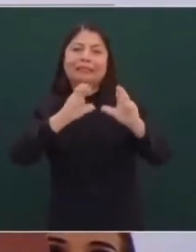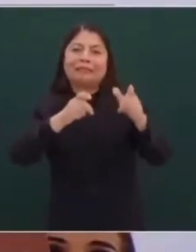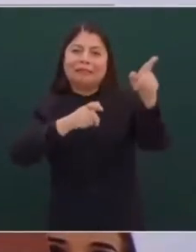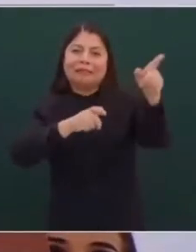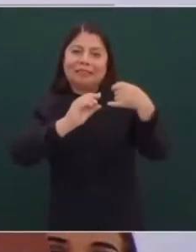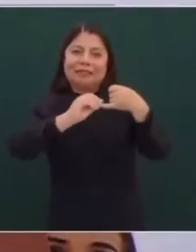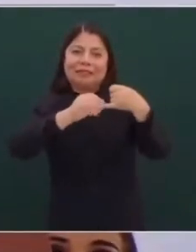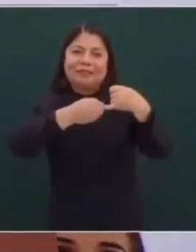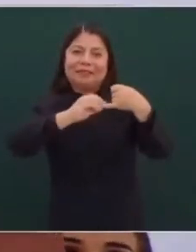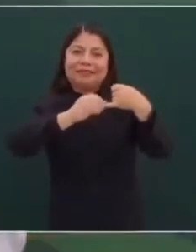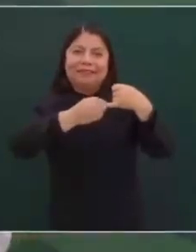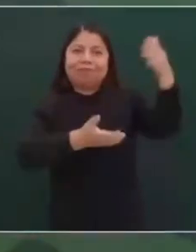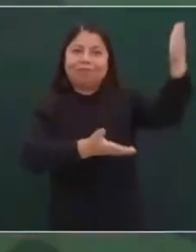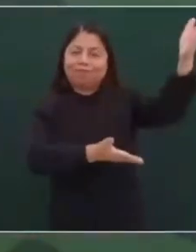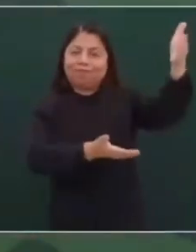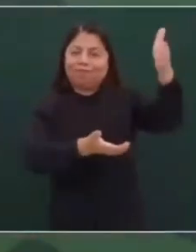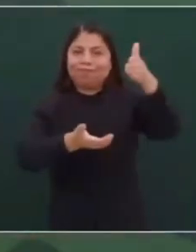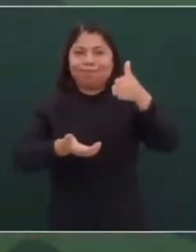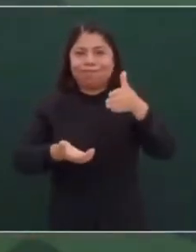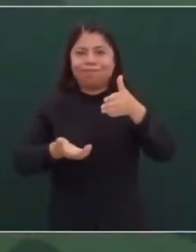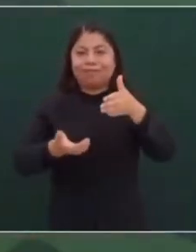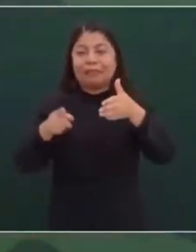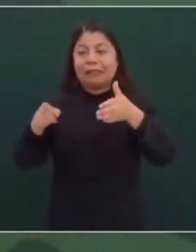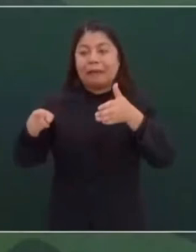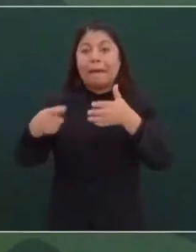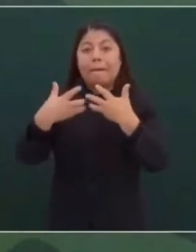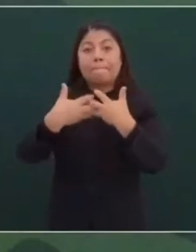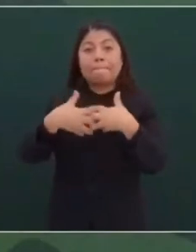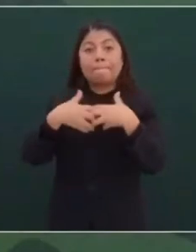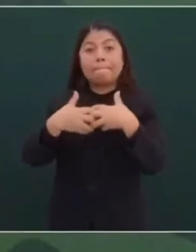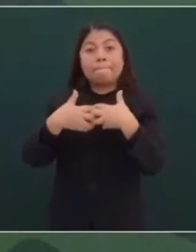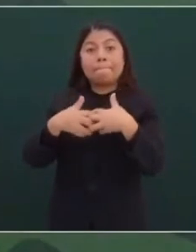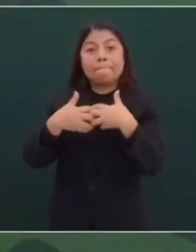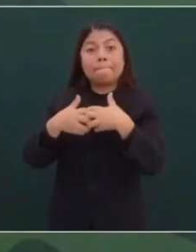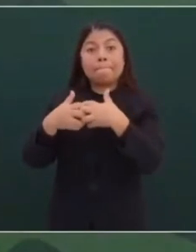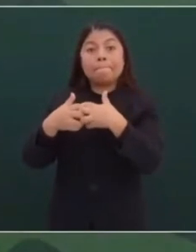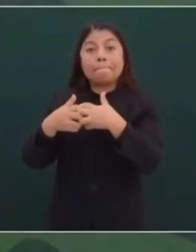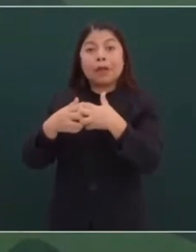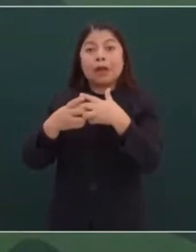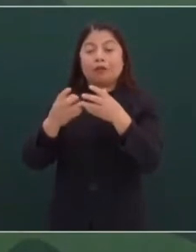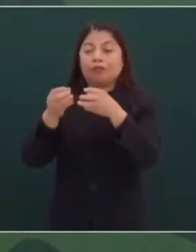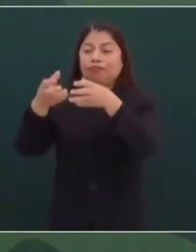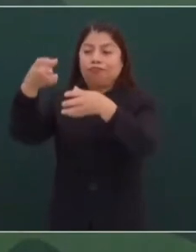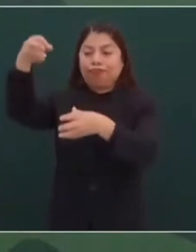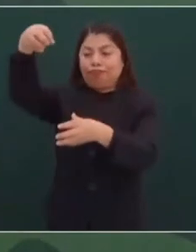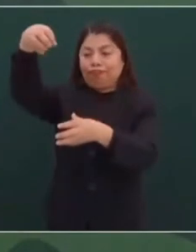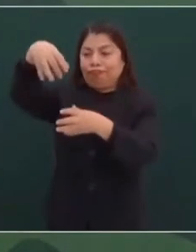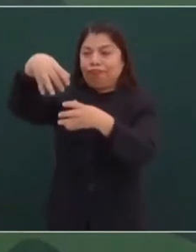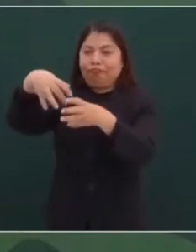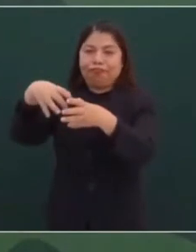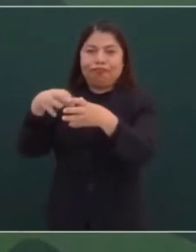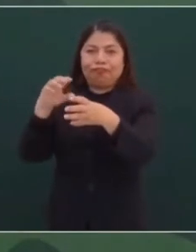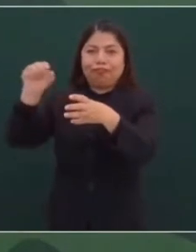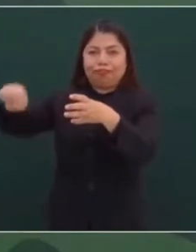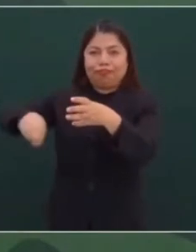máquinas, porque también de eso depende el buen café, de las máquinas,